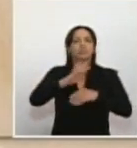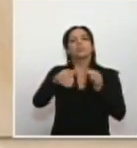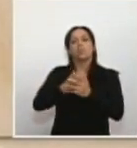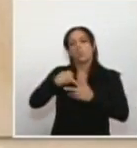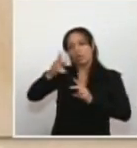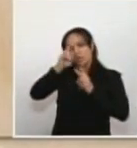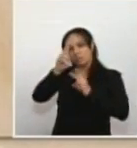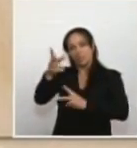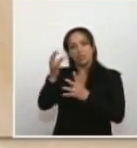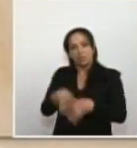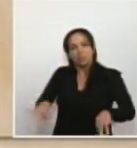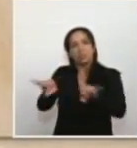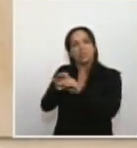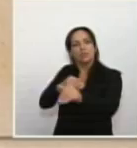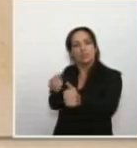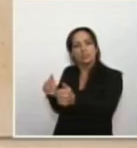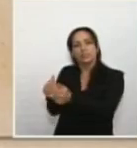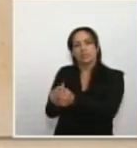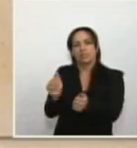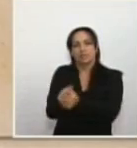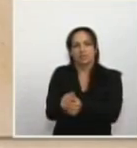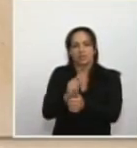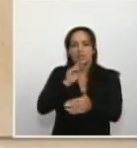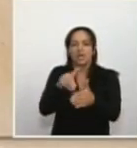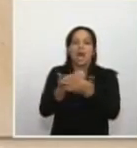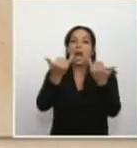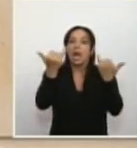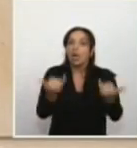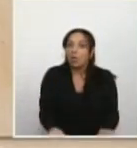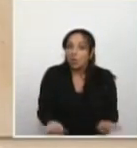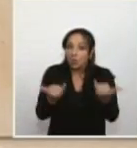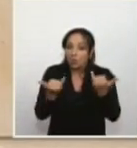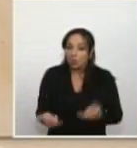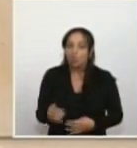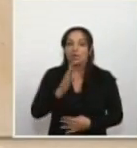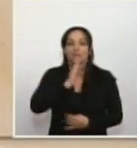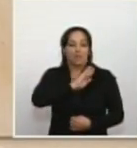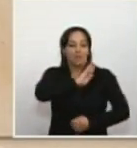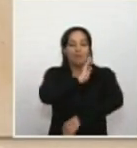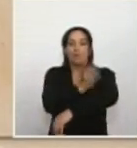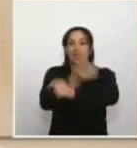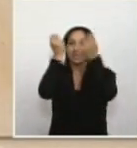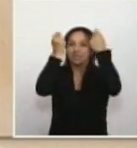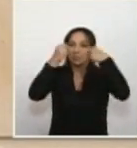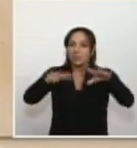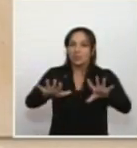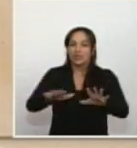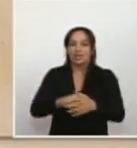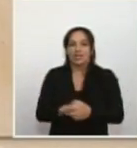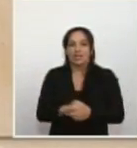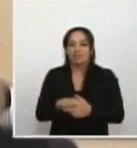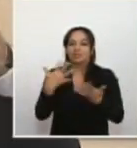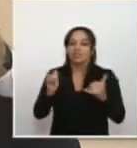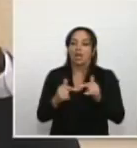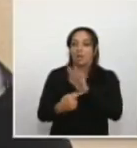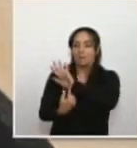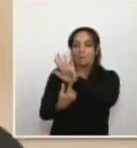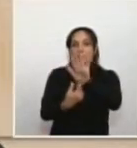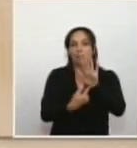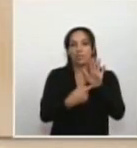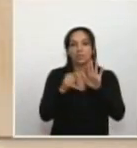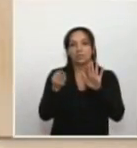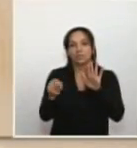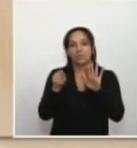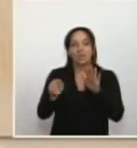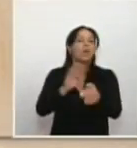acompañamiento y hoy en día nuestra fuerza pública ha sido catalogada como una